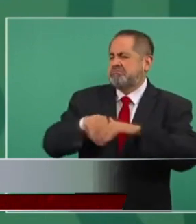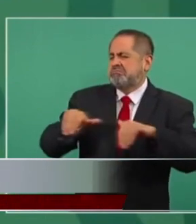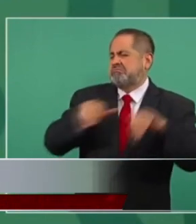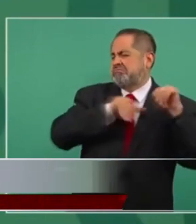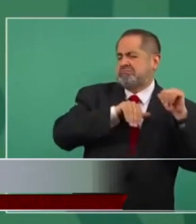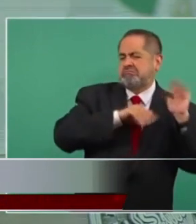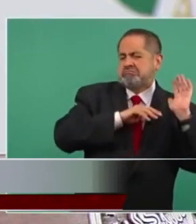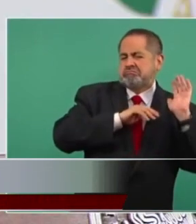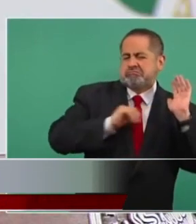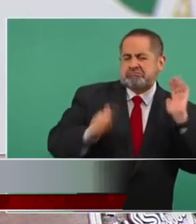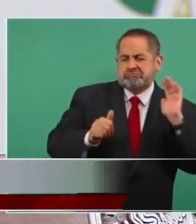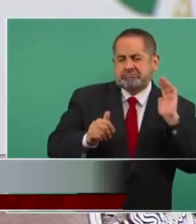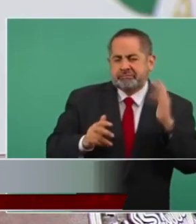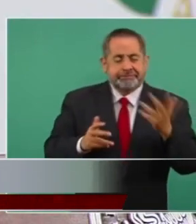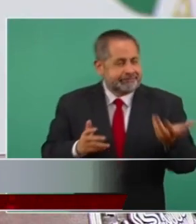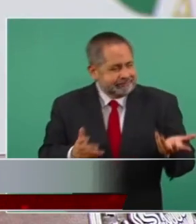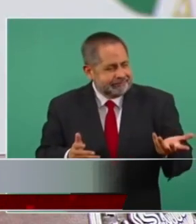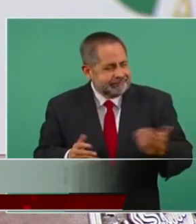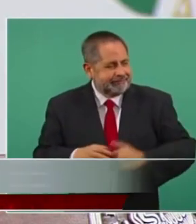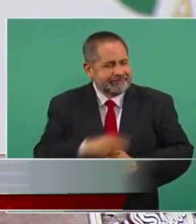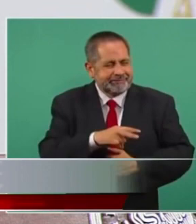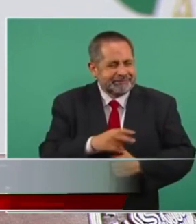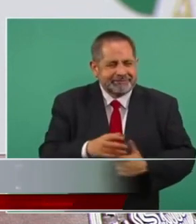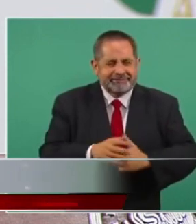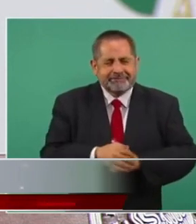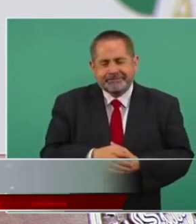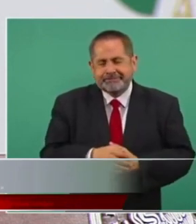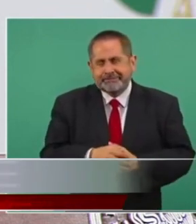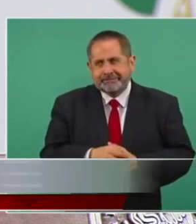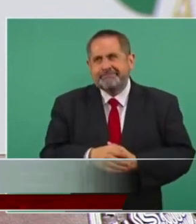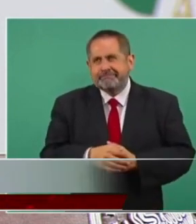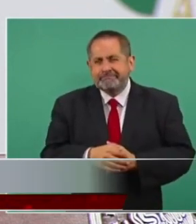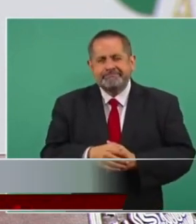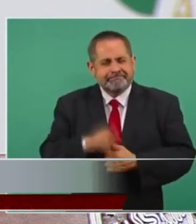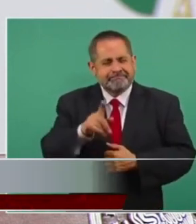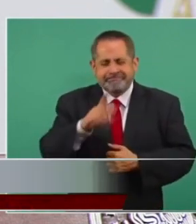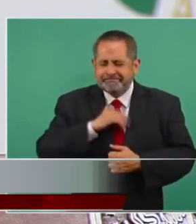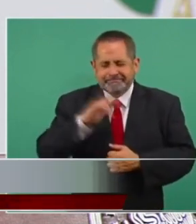pues este recuerdo aquello